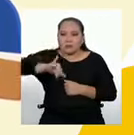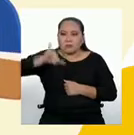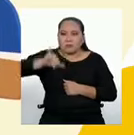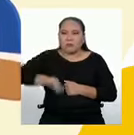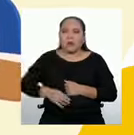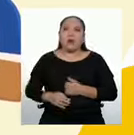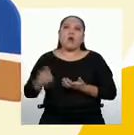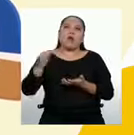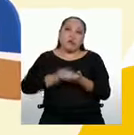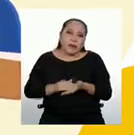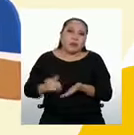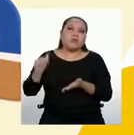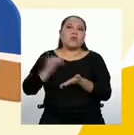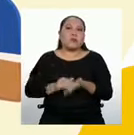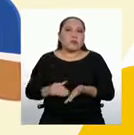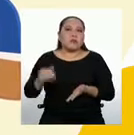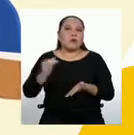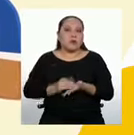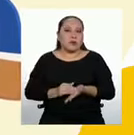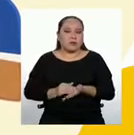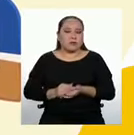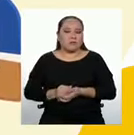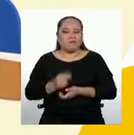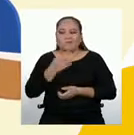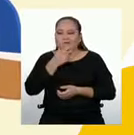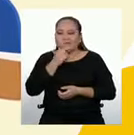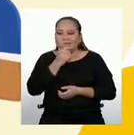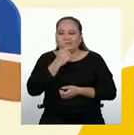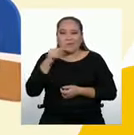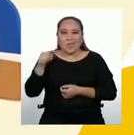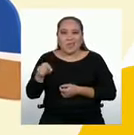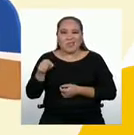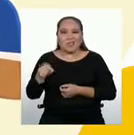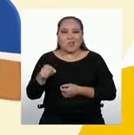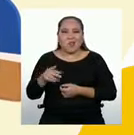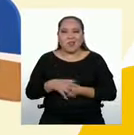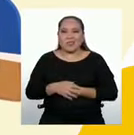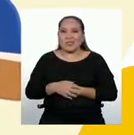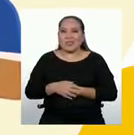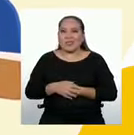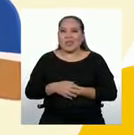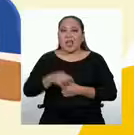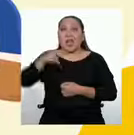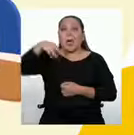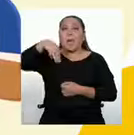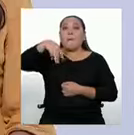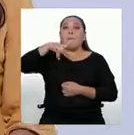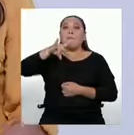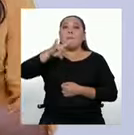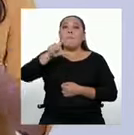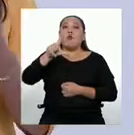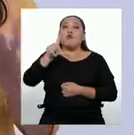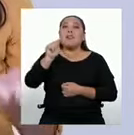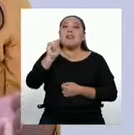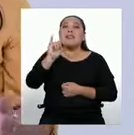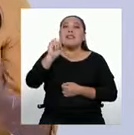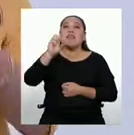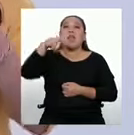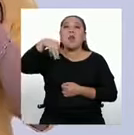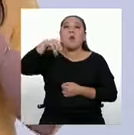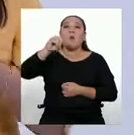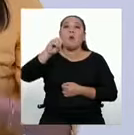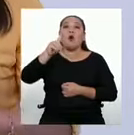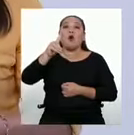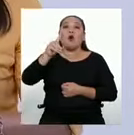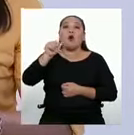En este caso, estamos ante una distribución de datos multimodal. Si todos